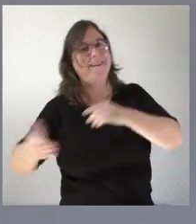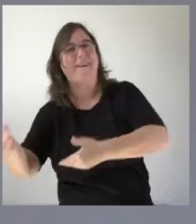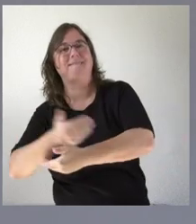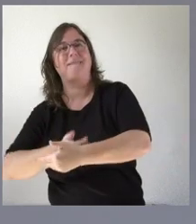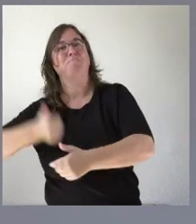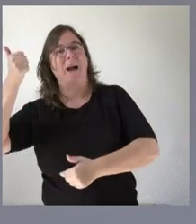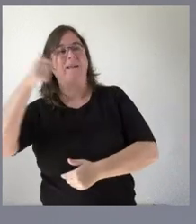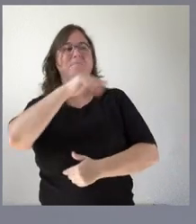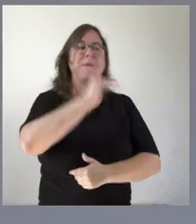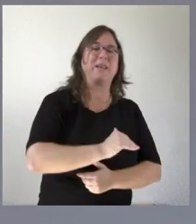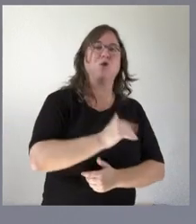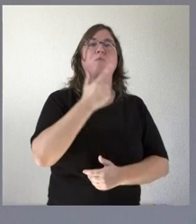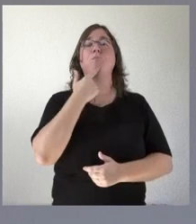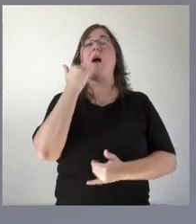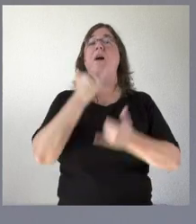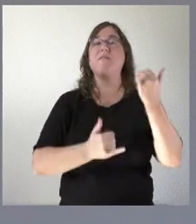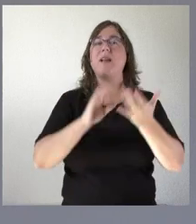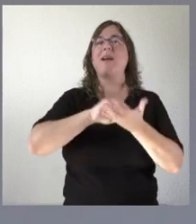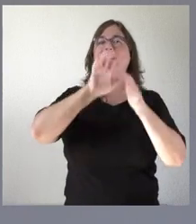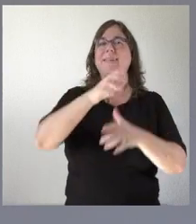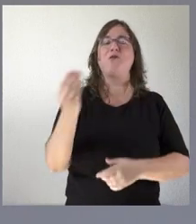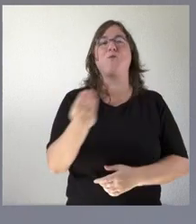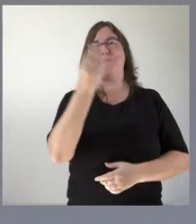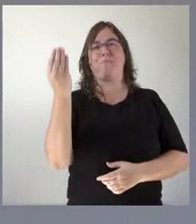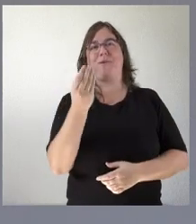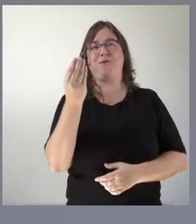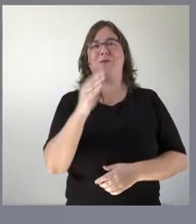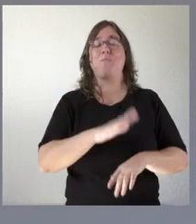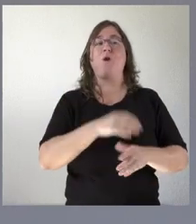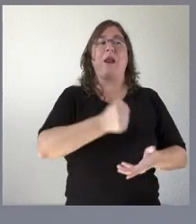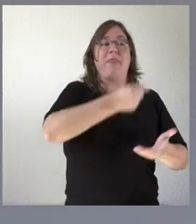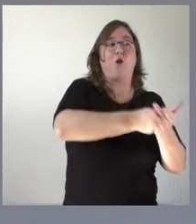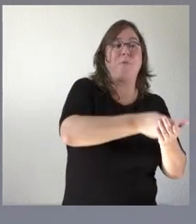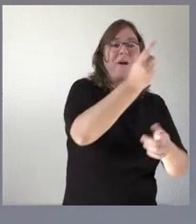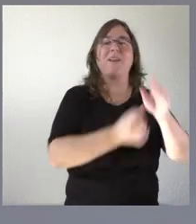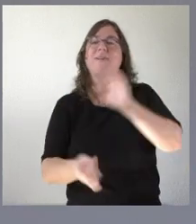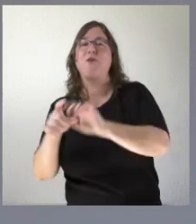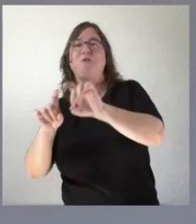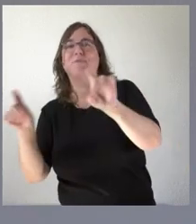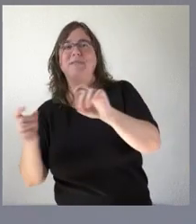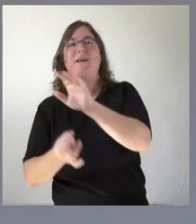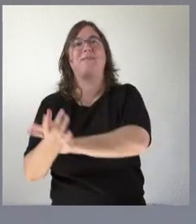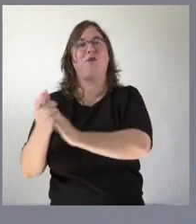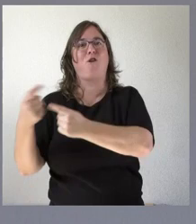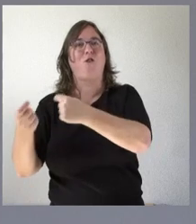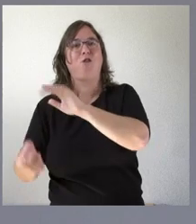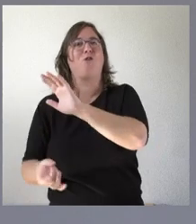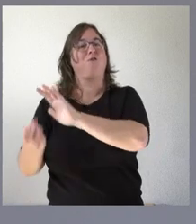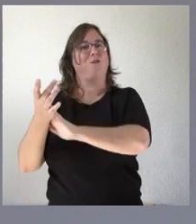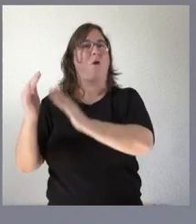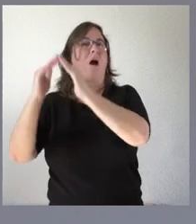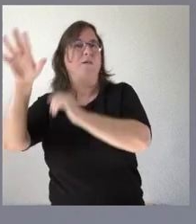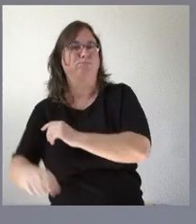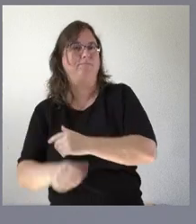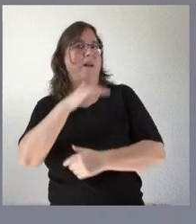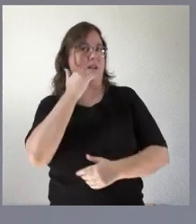contrario en Castilla y León estamos siendo capaces de mejorar el apoyo al conjunto de los ciudadanos con una política fiscal